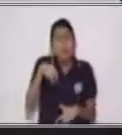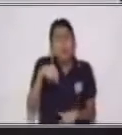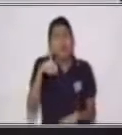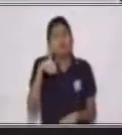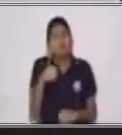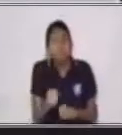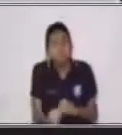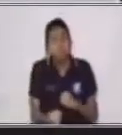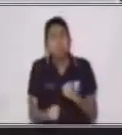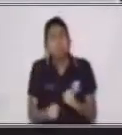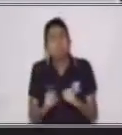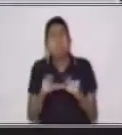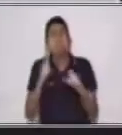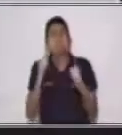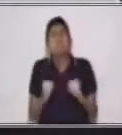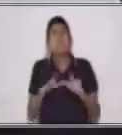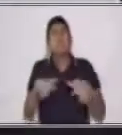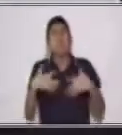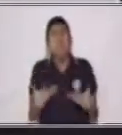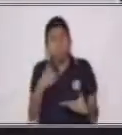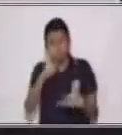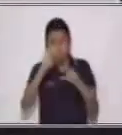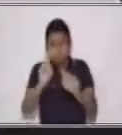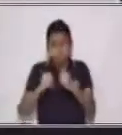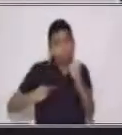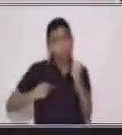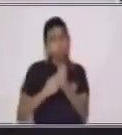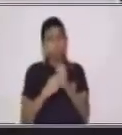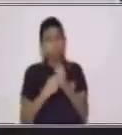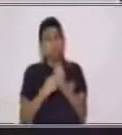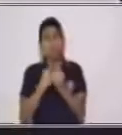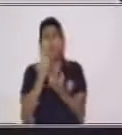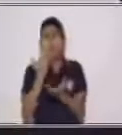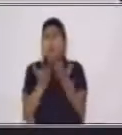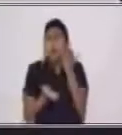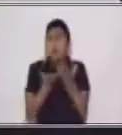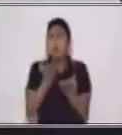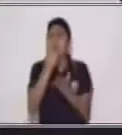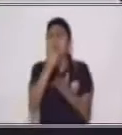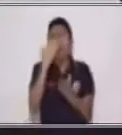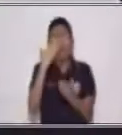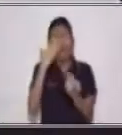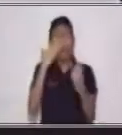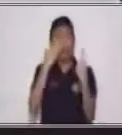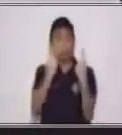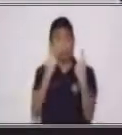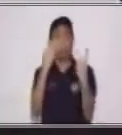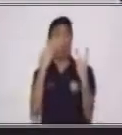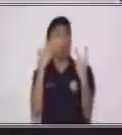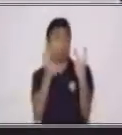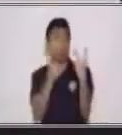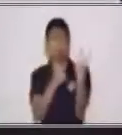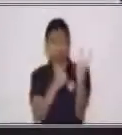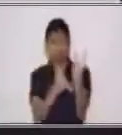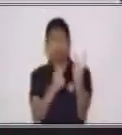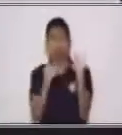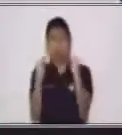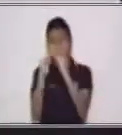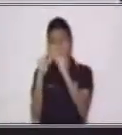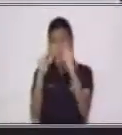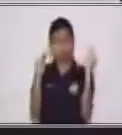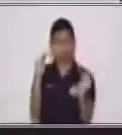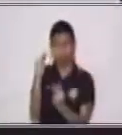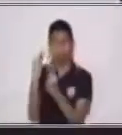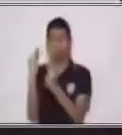Bueno, a veces nuestros abuelos viven en nuestra casa. A veces los abuelos no viven en nuestra